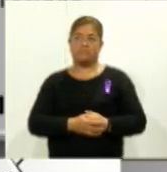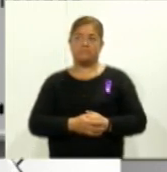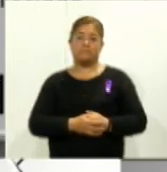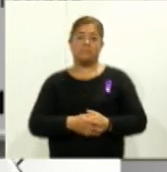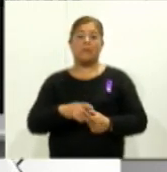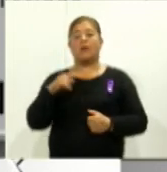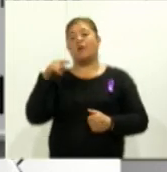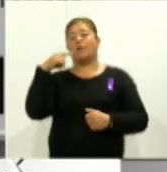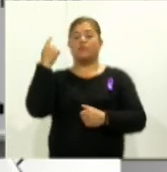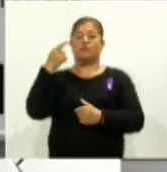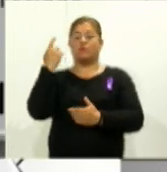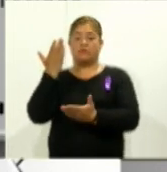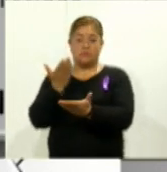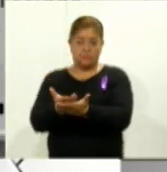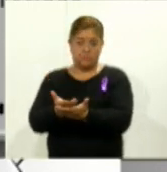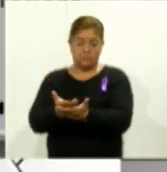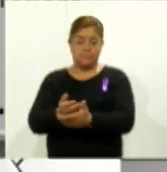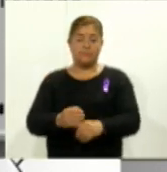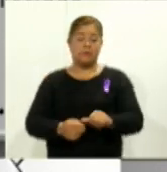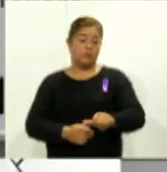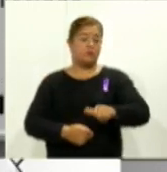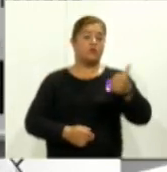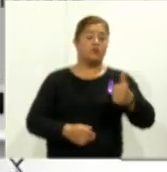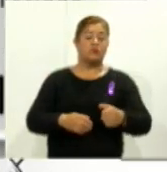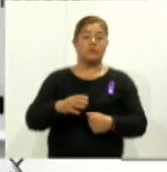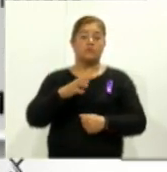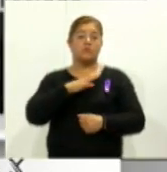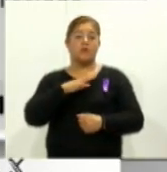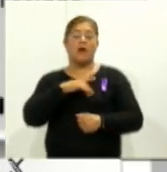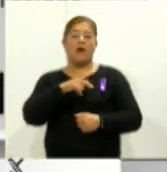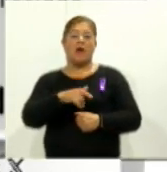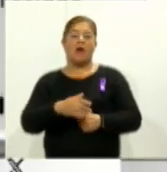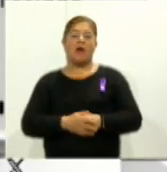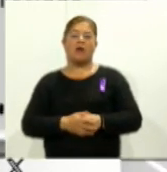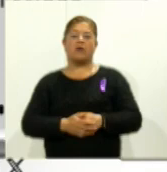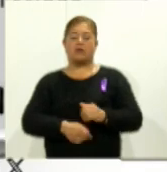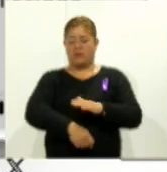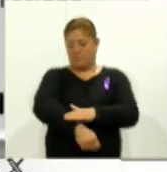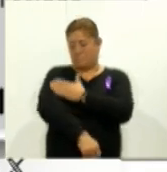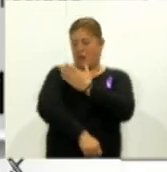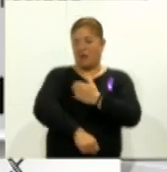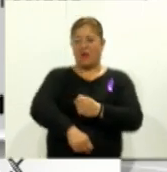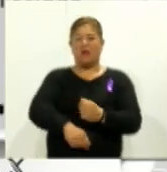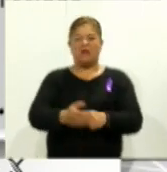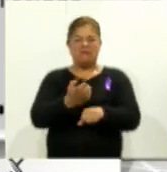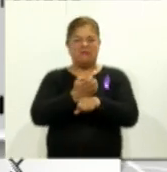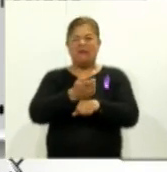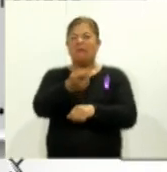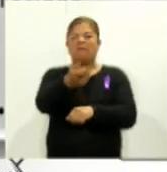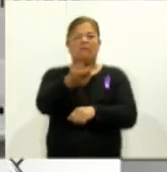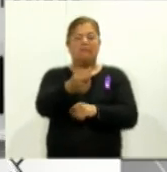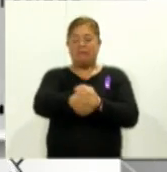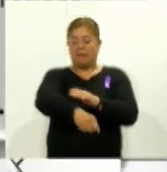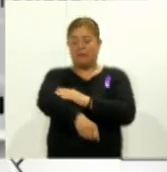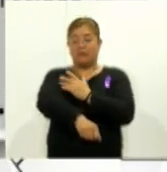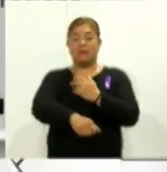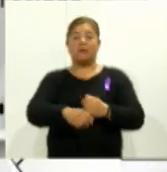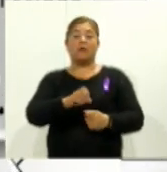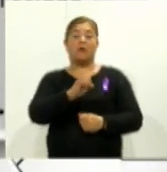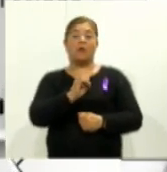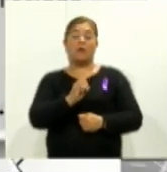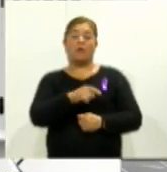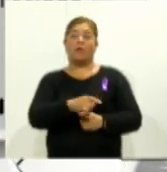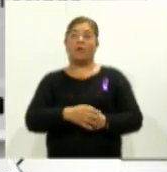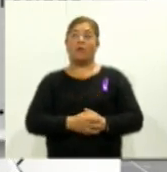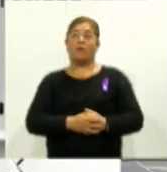desmayó. Y otros con esguince de armohabraciones, que son raspaduras. Y una persona que se